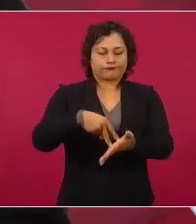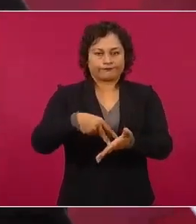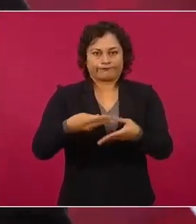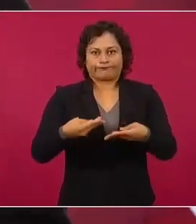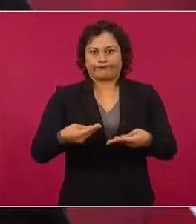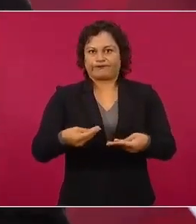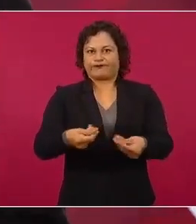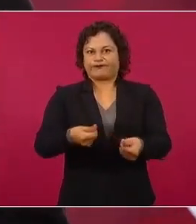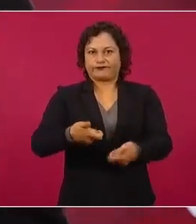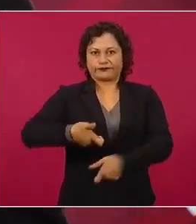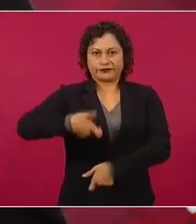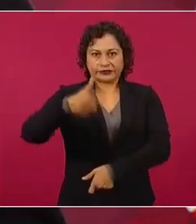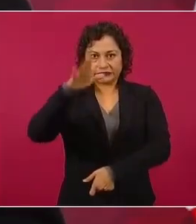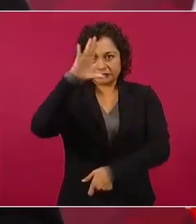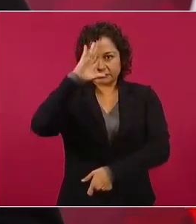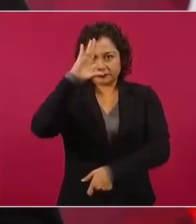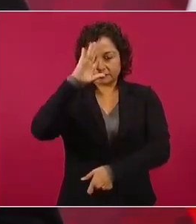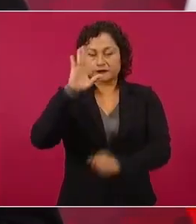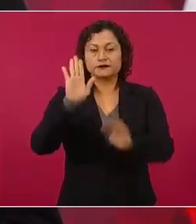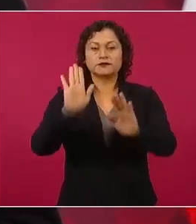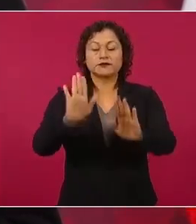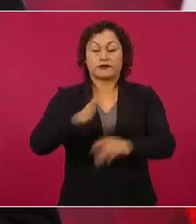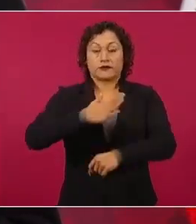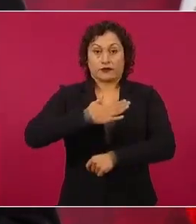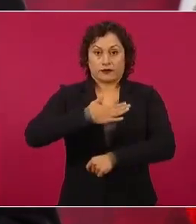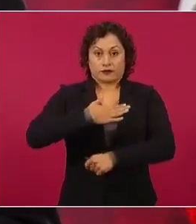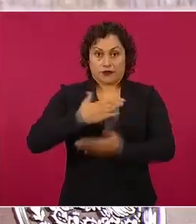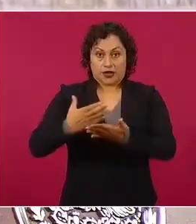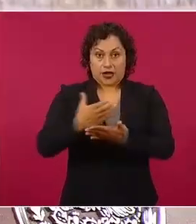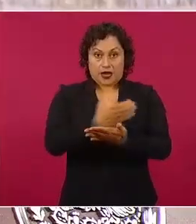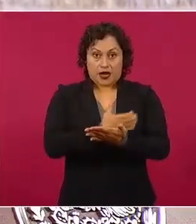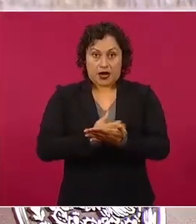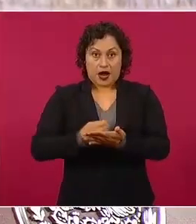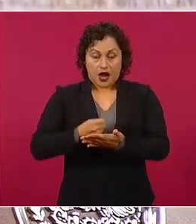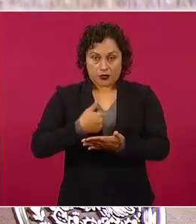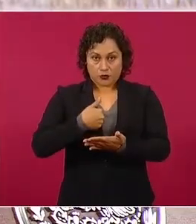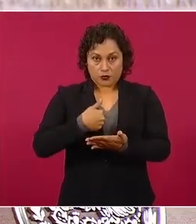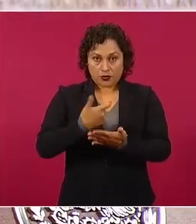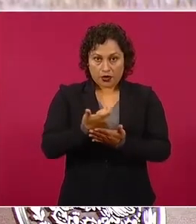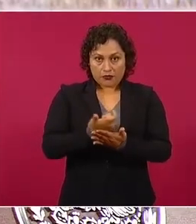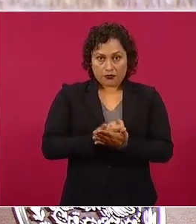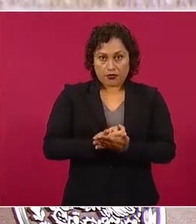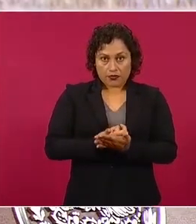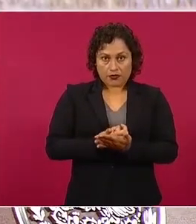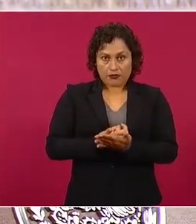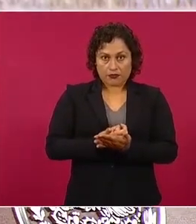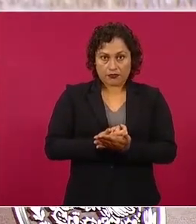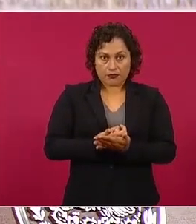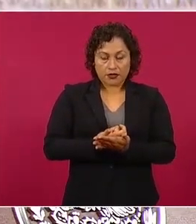yo gano no podrían, o les